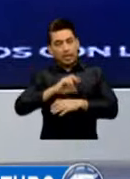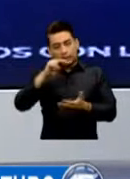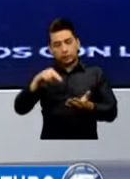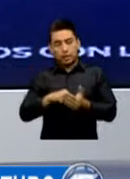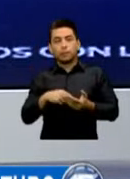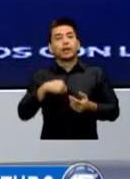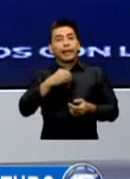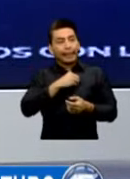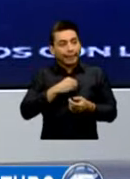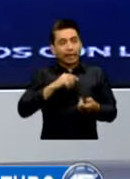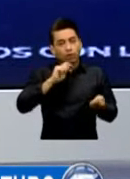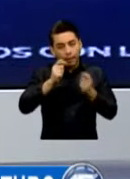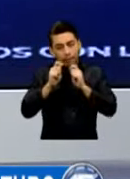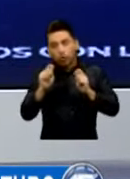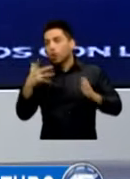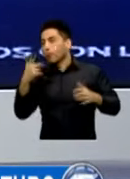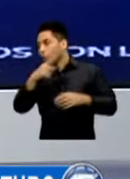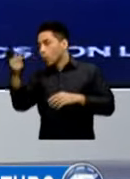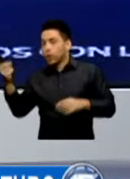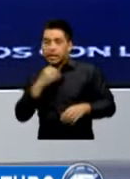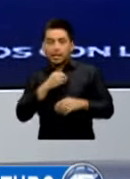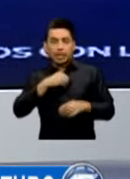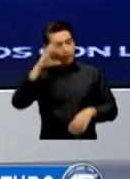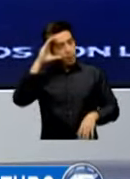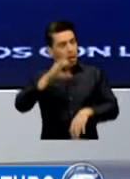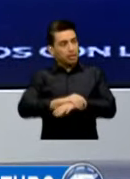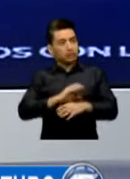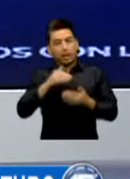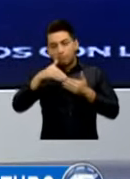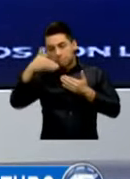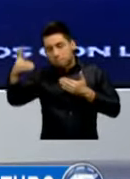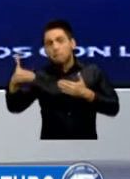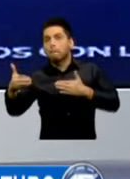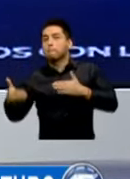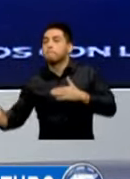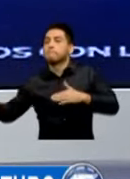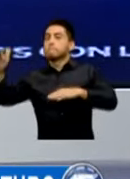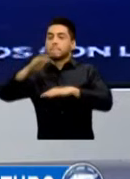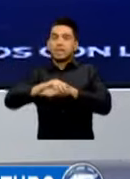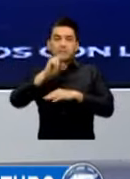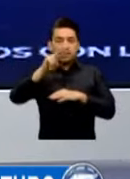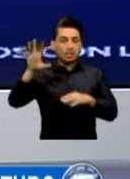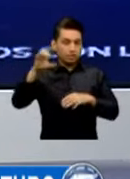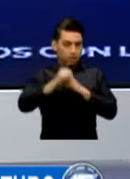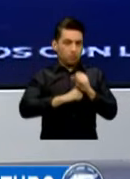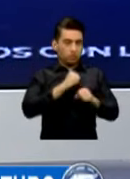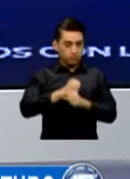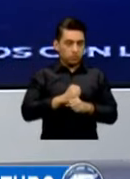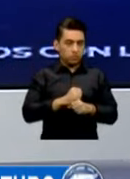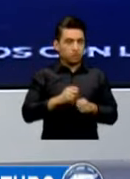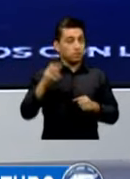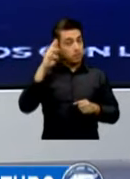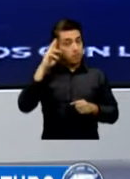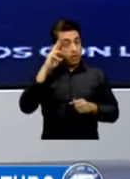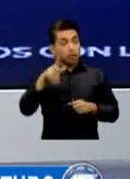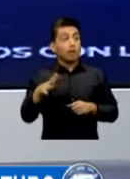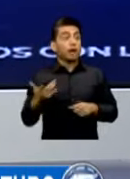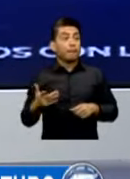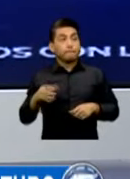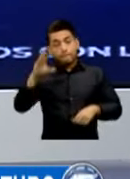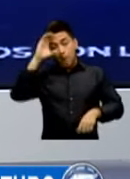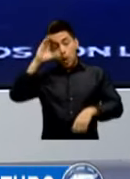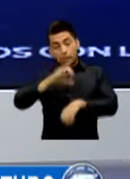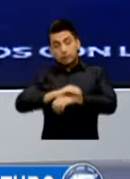Todos Los Guatemaltecos Para Para Para Próximos 25 Años Hay Que Recordar Que Los Policías Somos Guatemaltecos Con